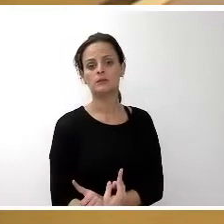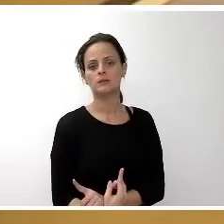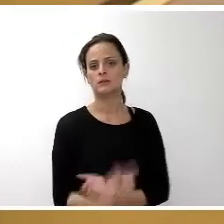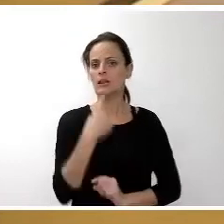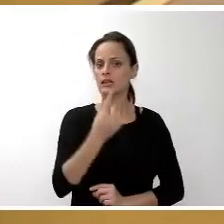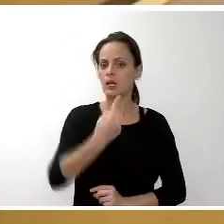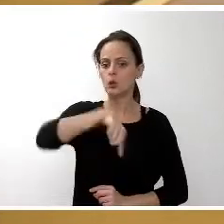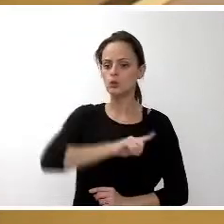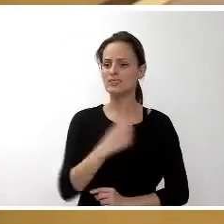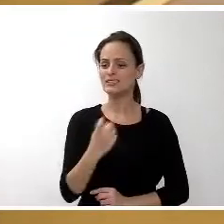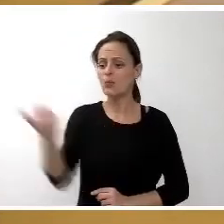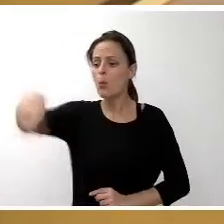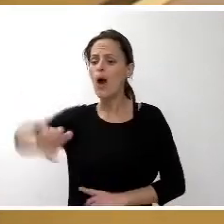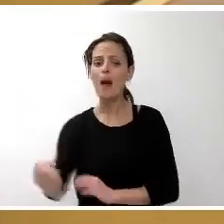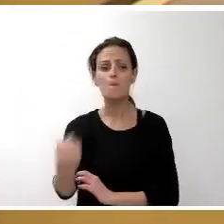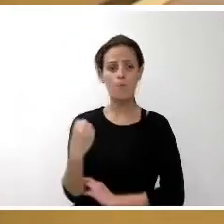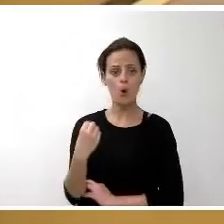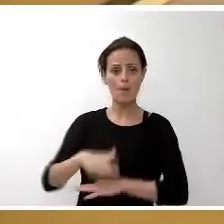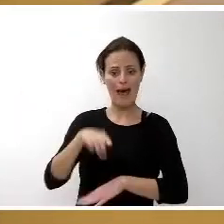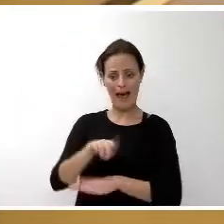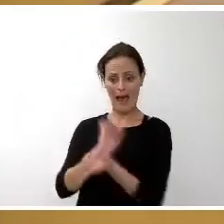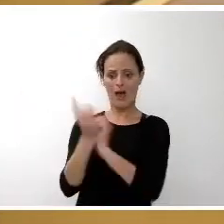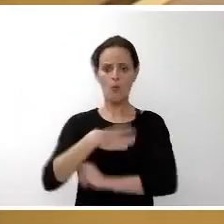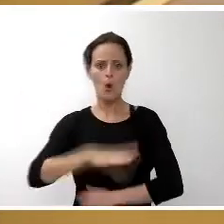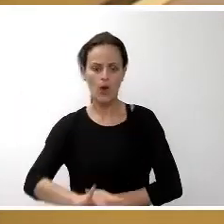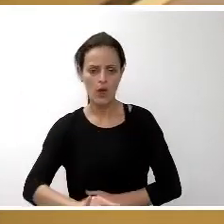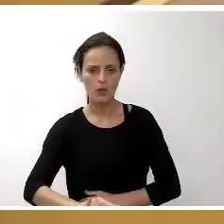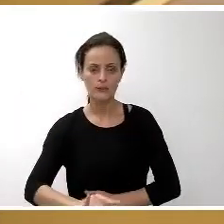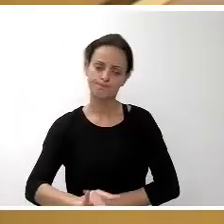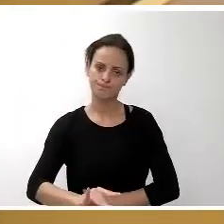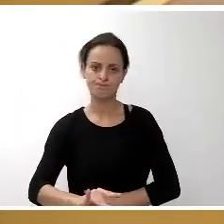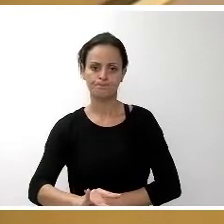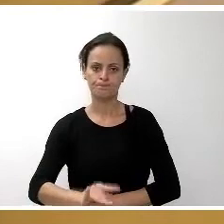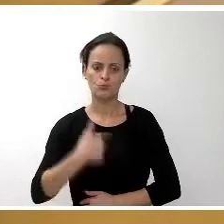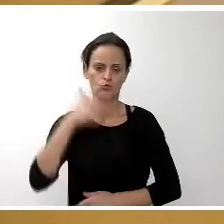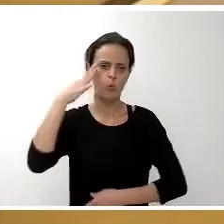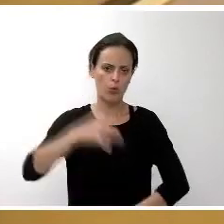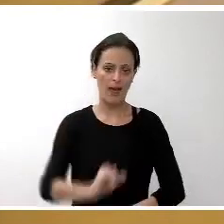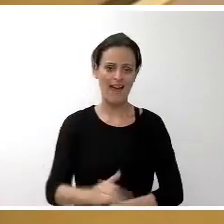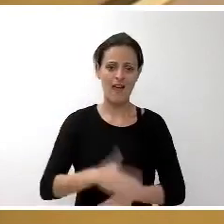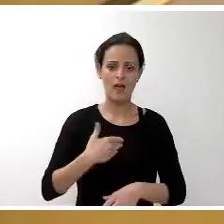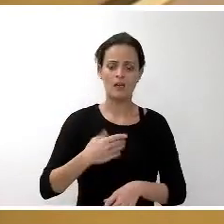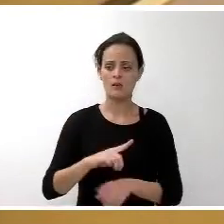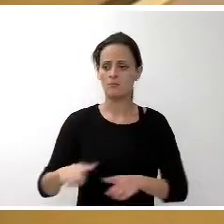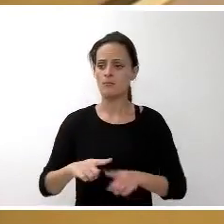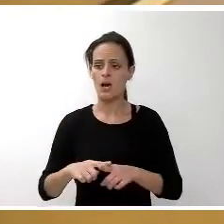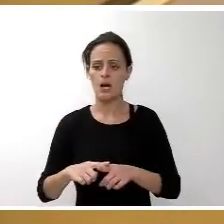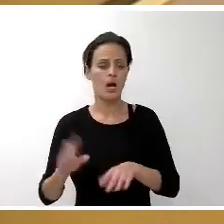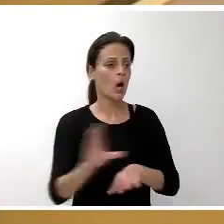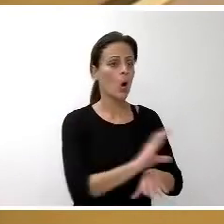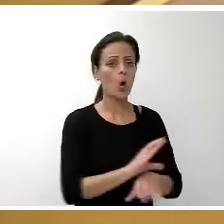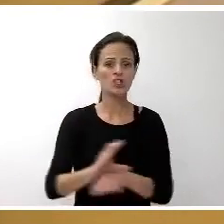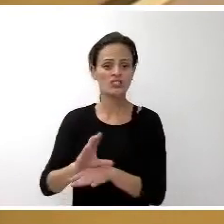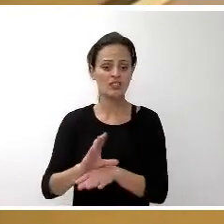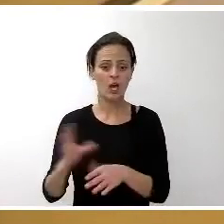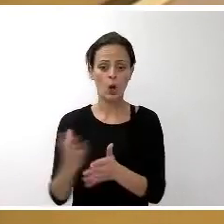necesitamos el apoyo de ustedes para que esto cambie. Estoy convencido de que todos los consejeros que hoy estamos